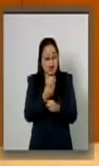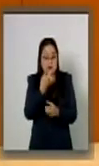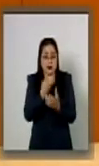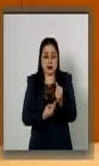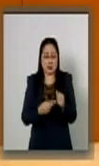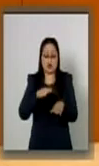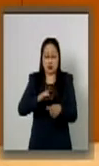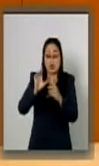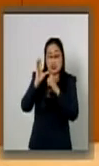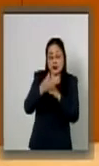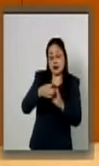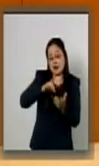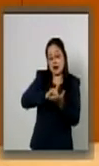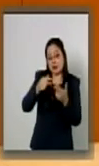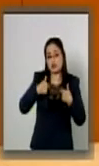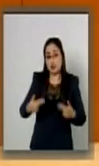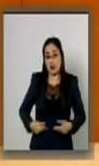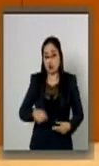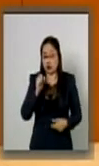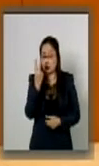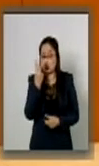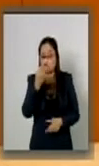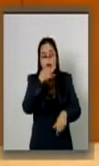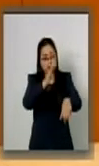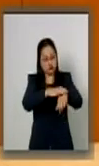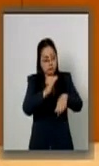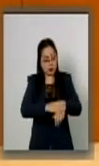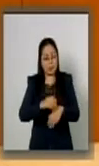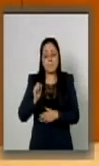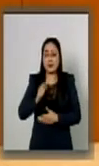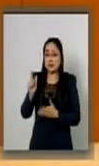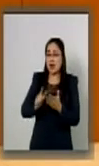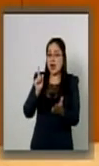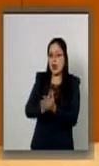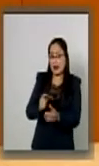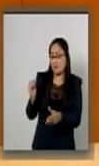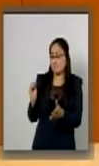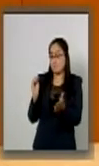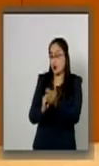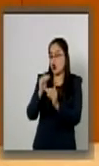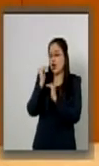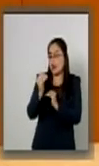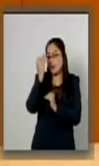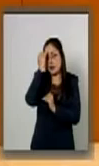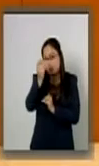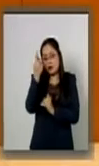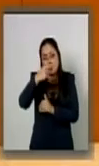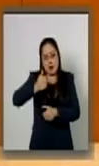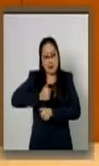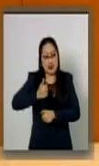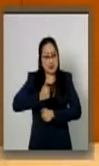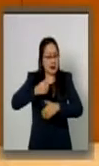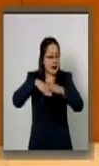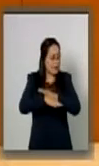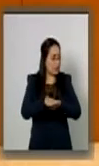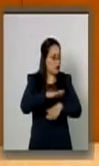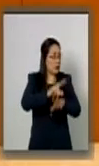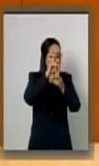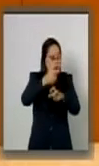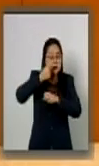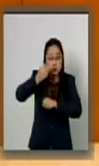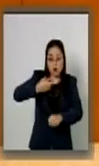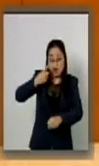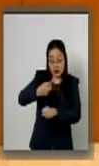Derechos Humanos. La ley establece una temporalidad para el uso de las Fuerzas Armadas en tareas de seguridad